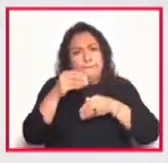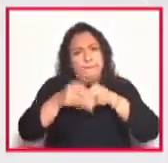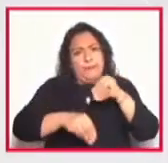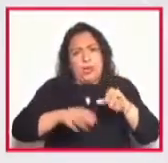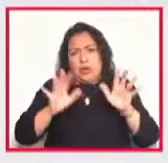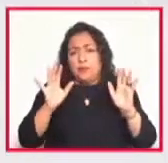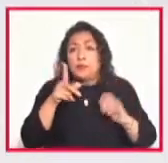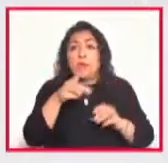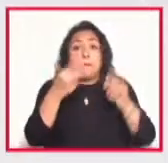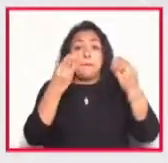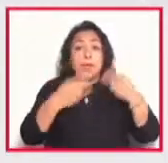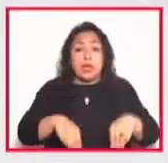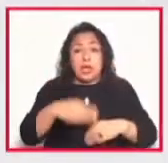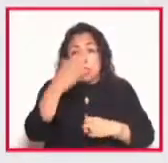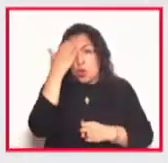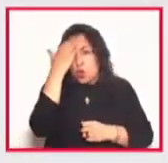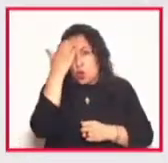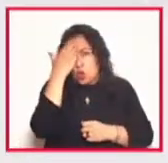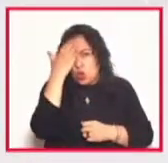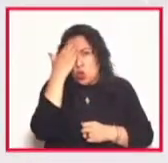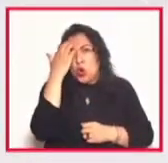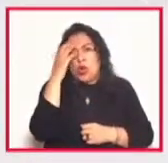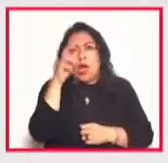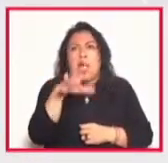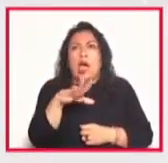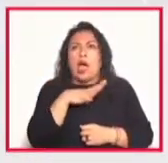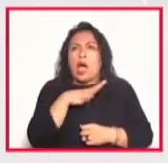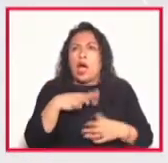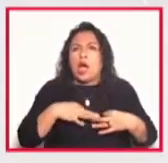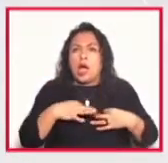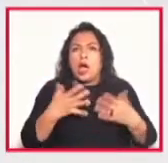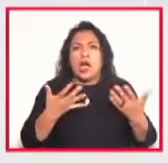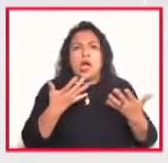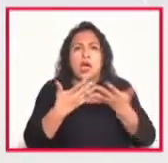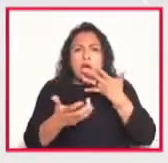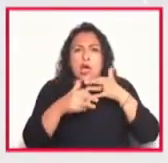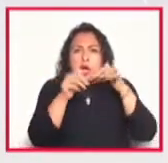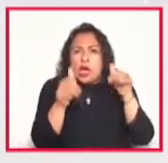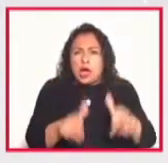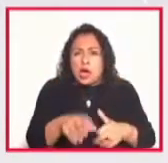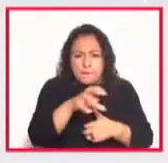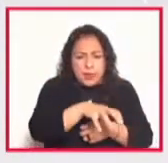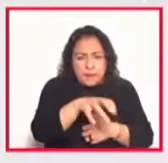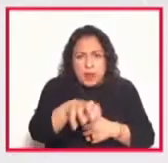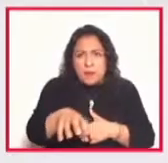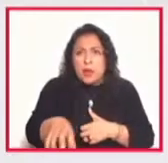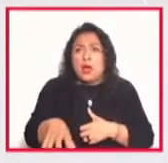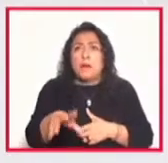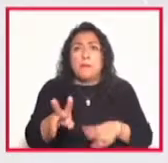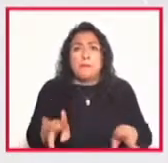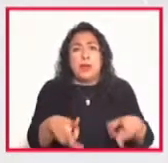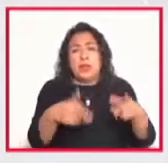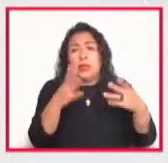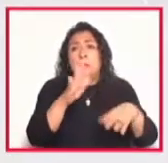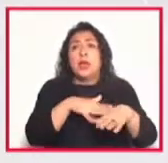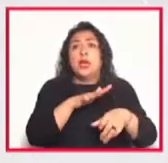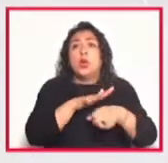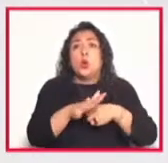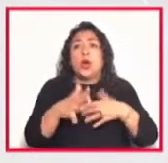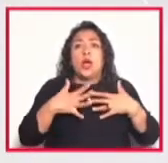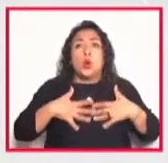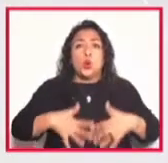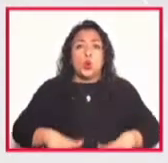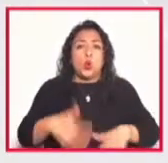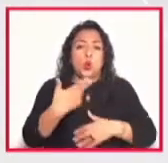mercado se le conoce como algo textil algo artesanal las piezas que son más vendibles son los huipiles de